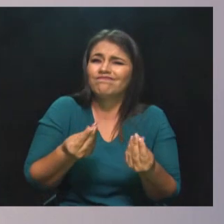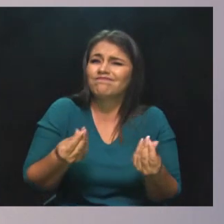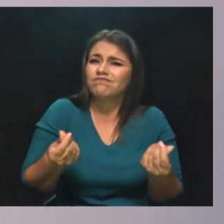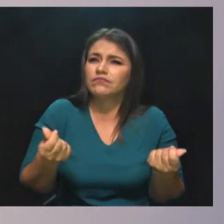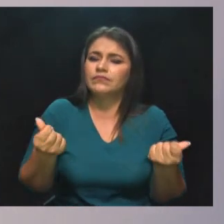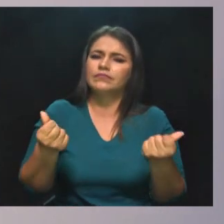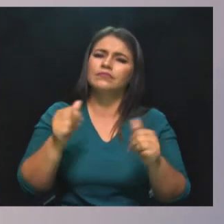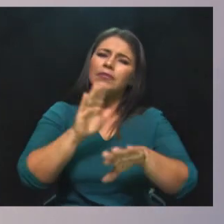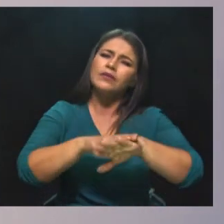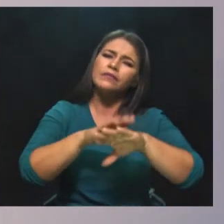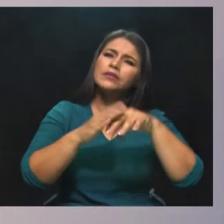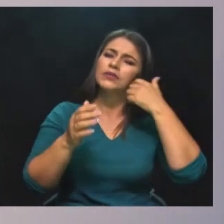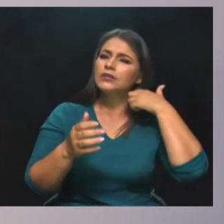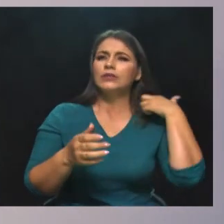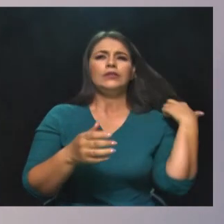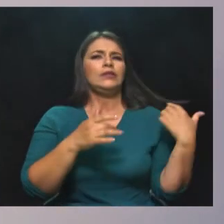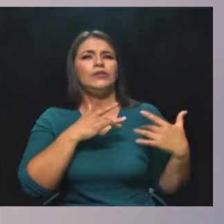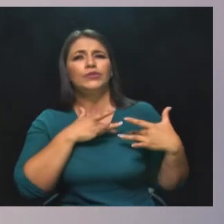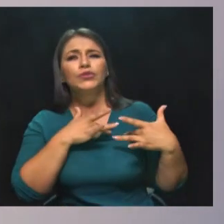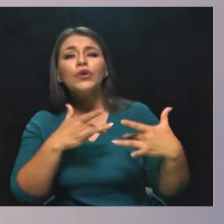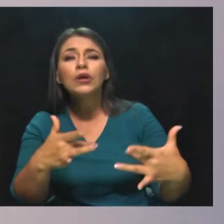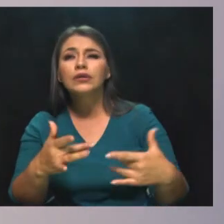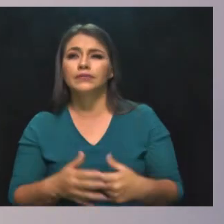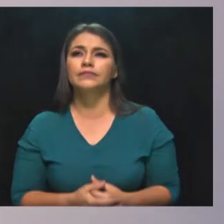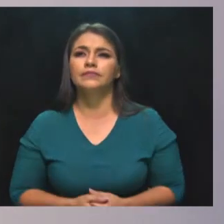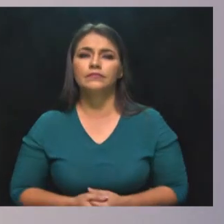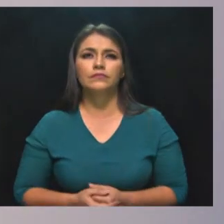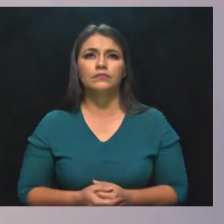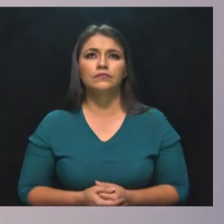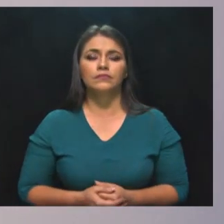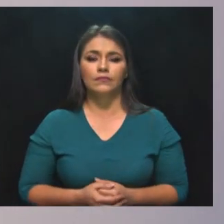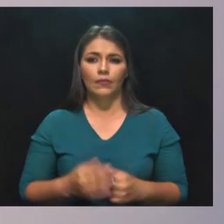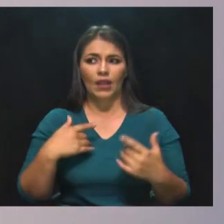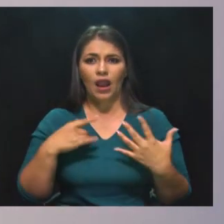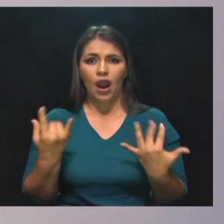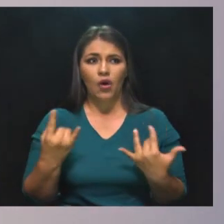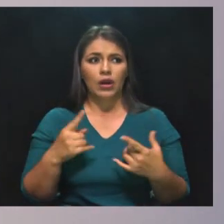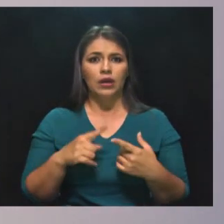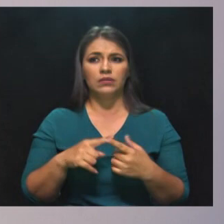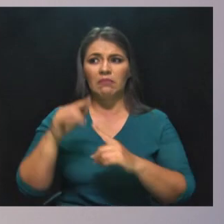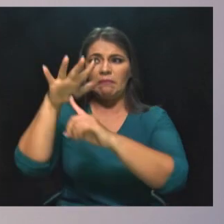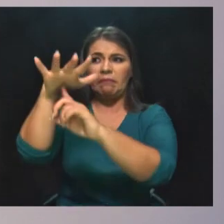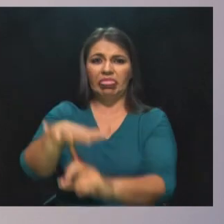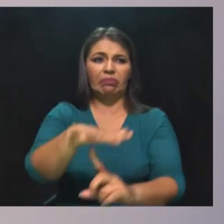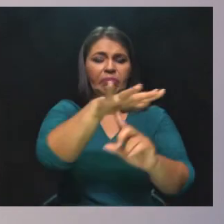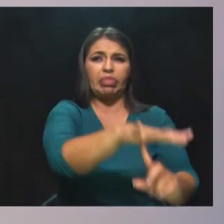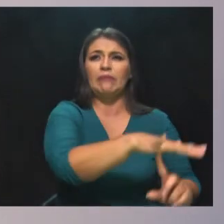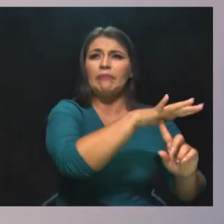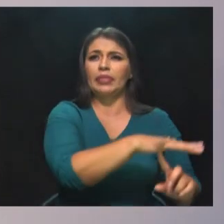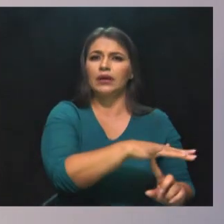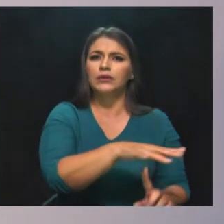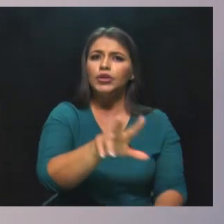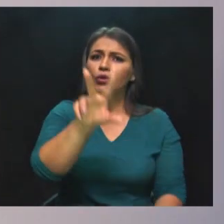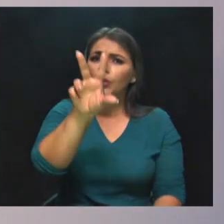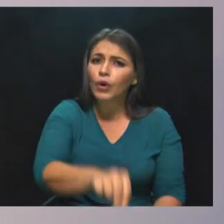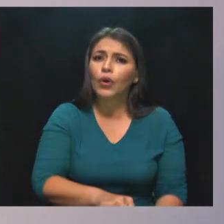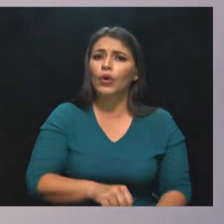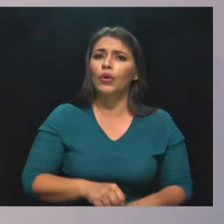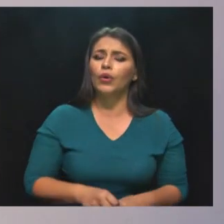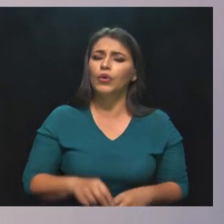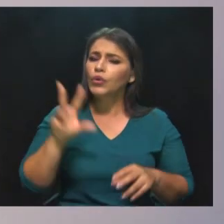a la solidaridad. No puede haber espacio para la discriminación bajo ninguna excusa.